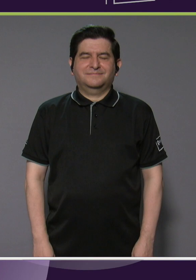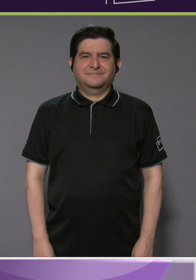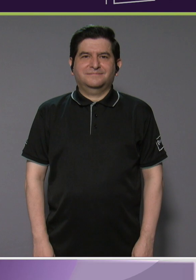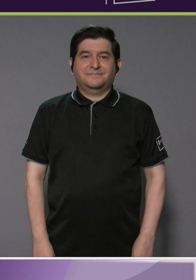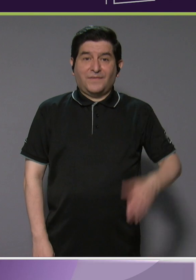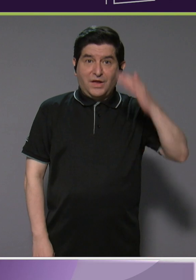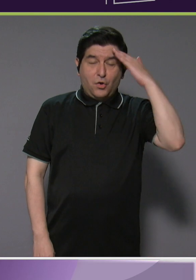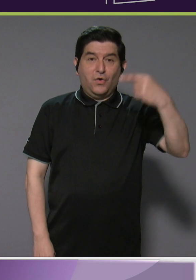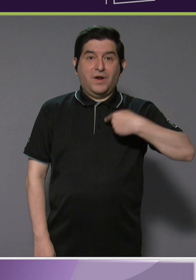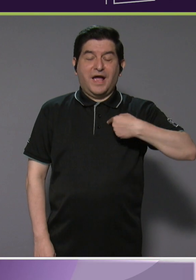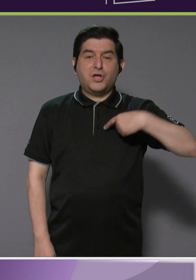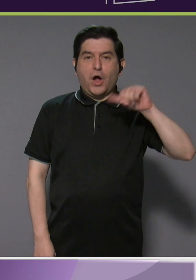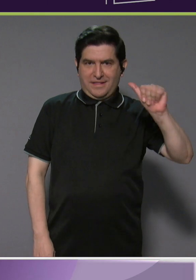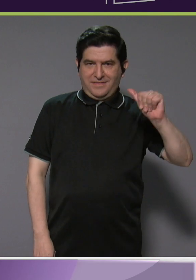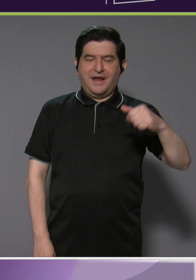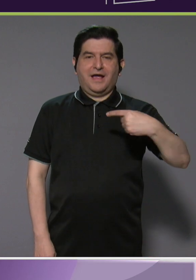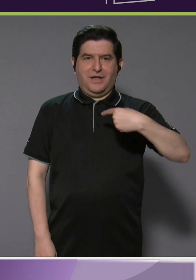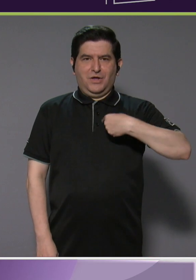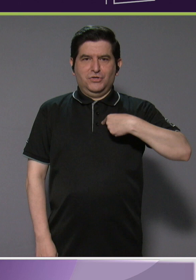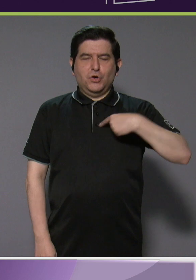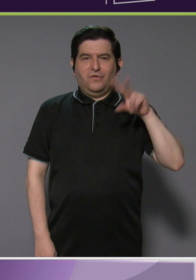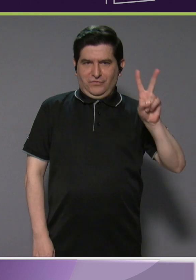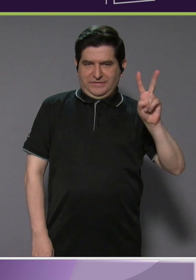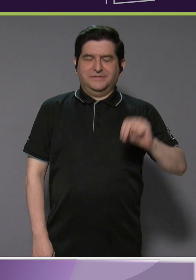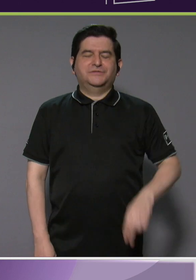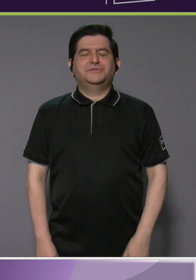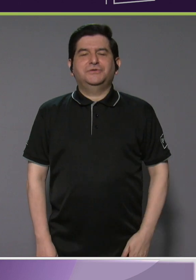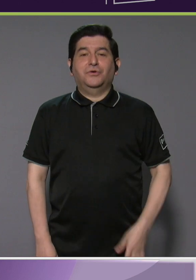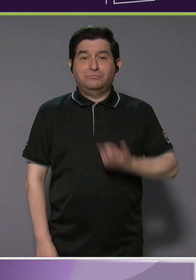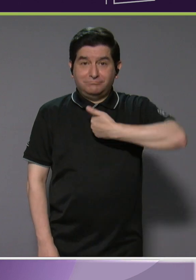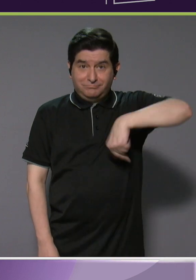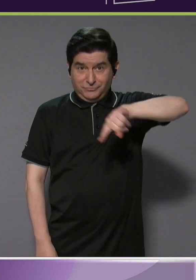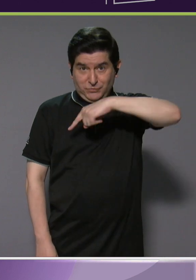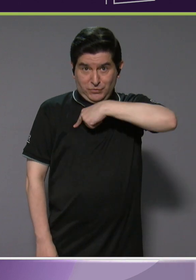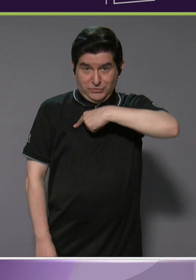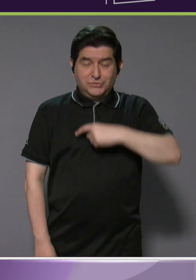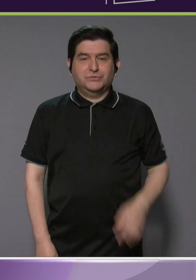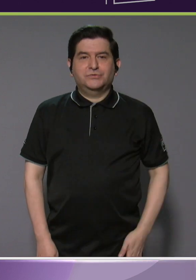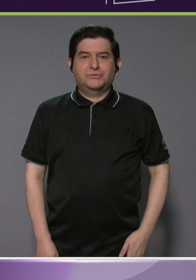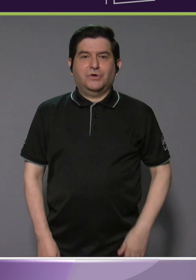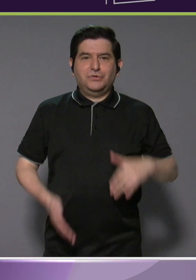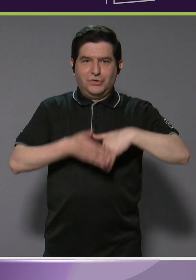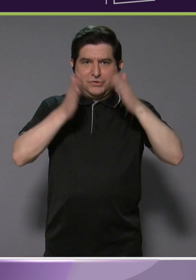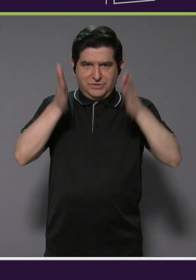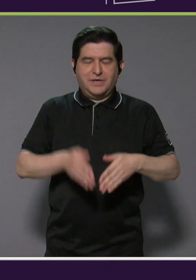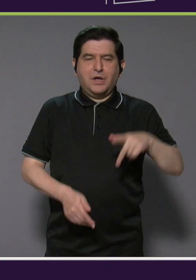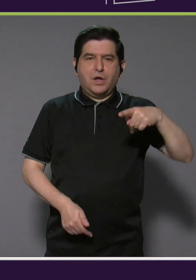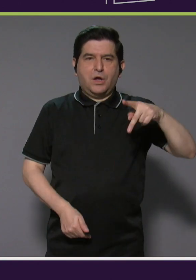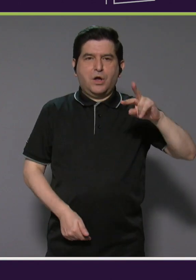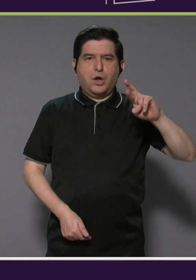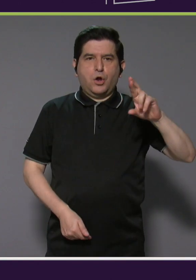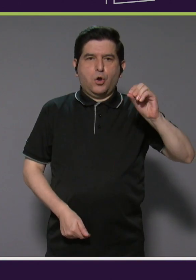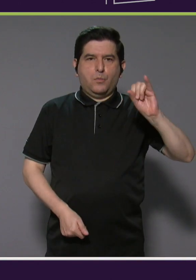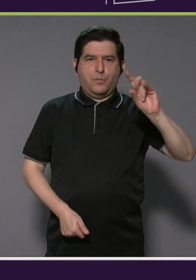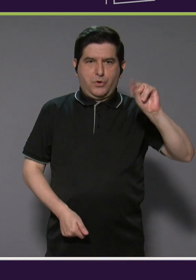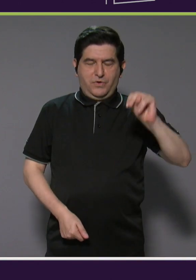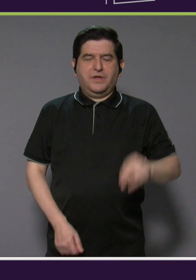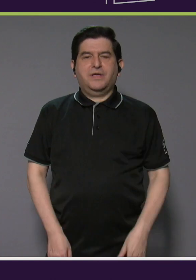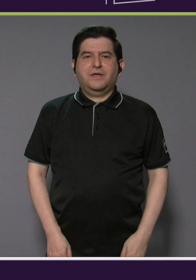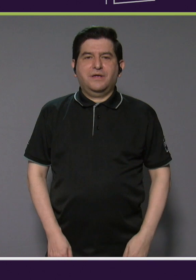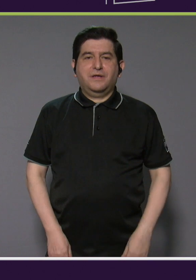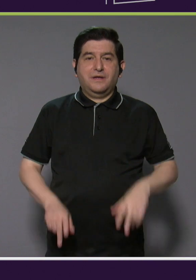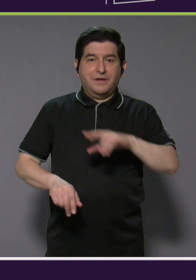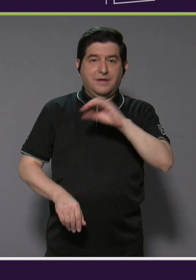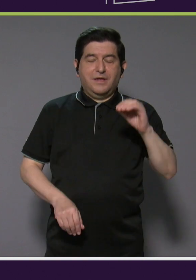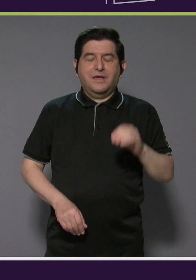Hola yo soy Andrea. Hola yo soy Vinicio. Nosotros somos estudiantes de PROIN y locutores